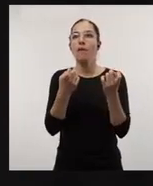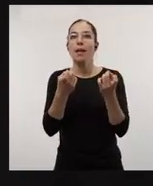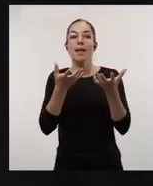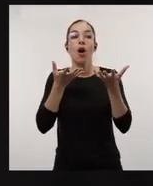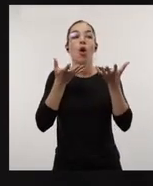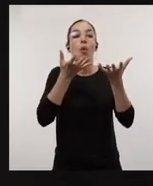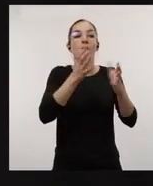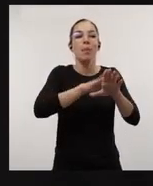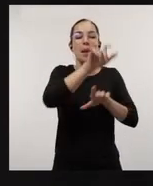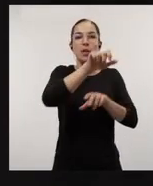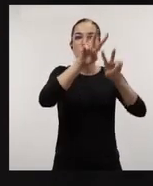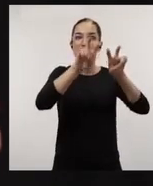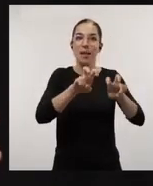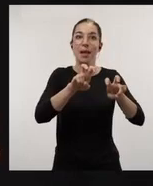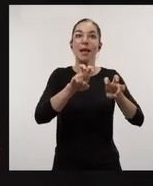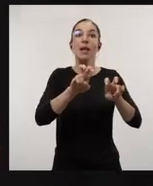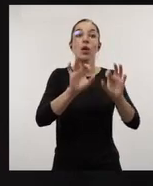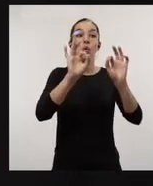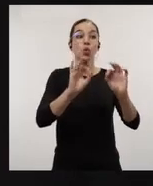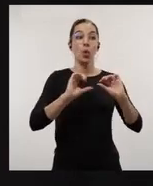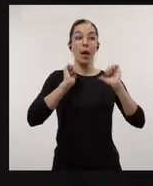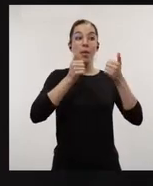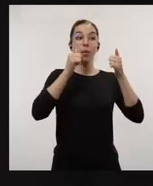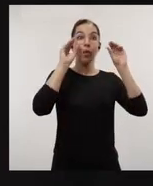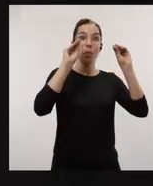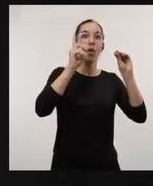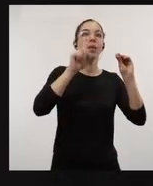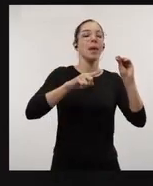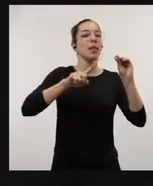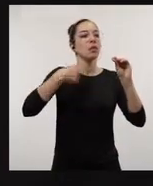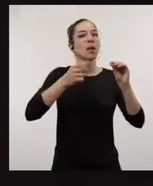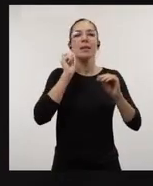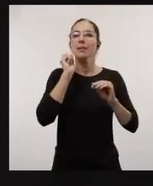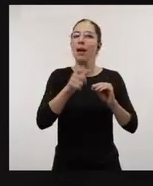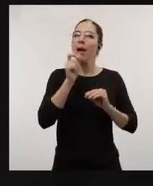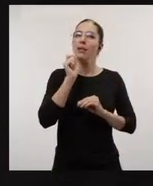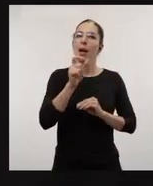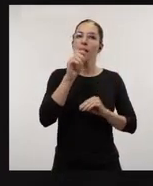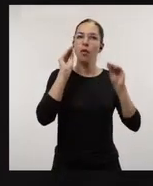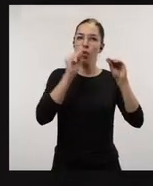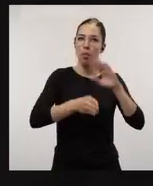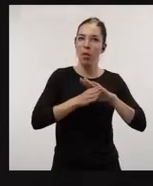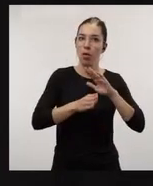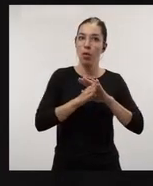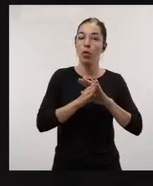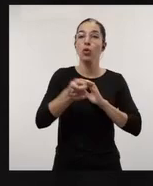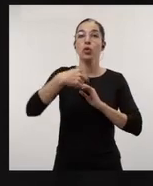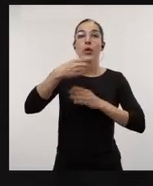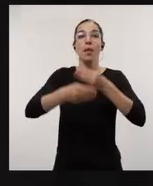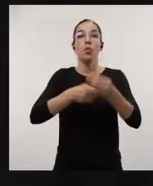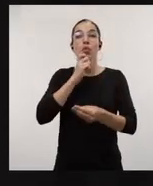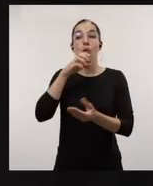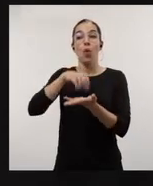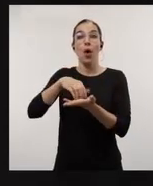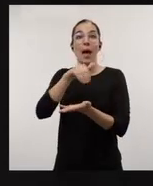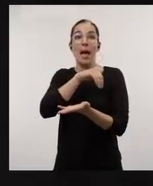ofrecer a nuestros investigadores a través de su formación inicial y su formación continua. Esto lo hacemos en la Universidad Rey Juan Carlos a través de la escuela de doctorado, quien se